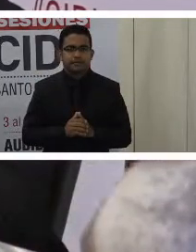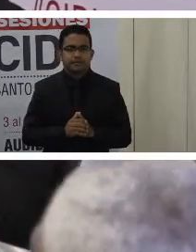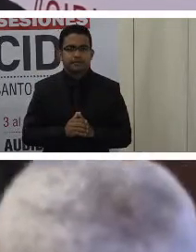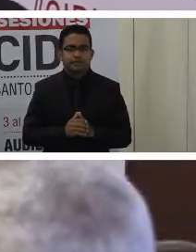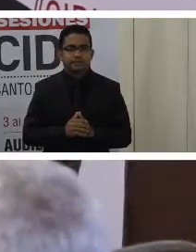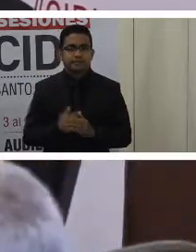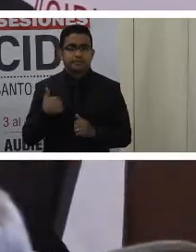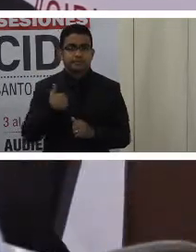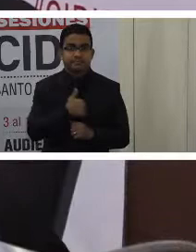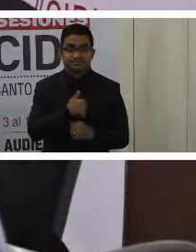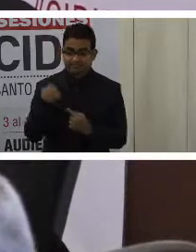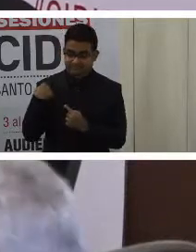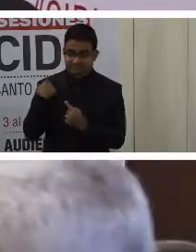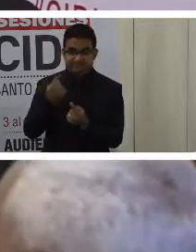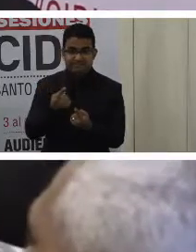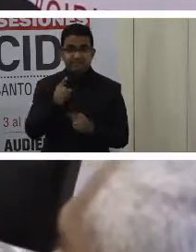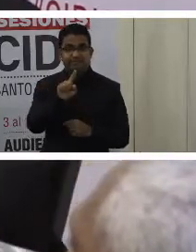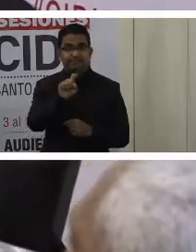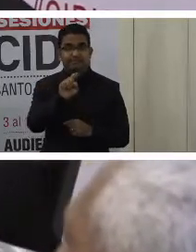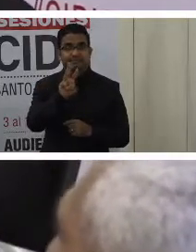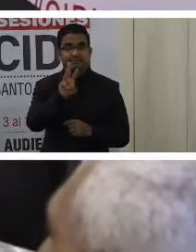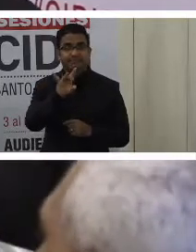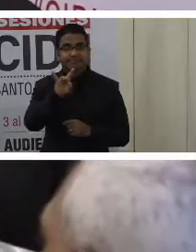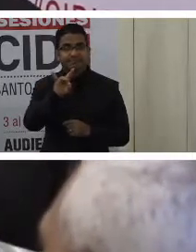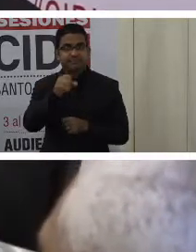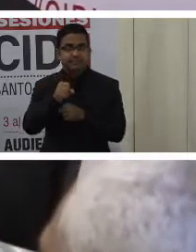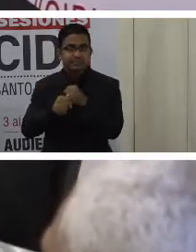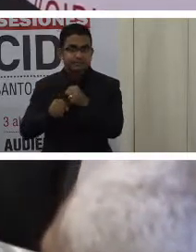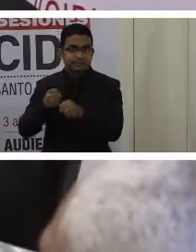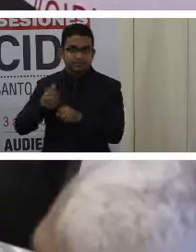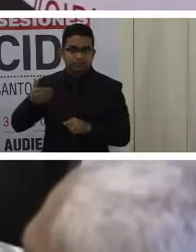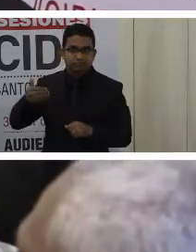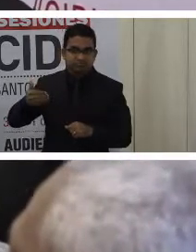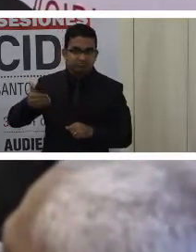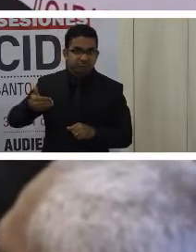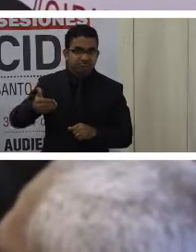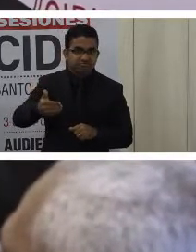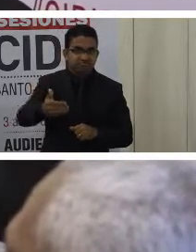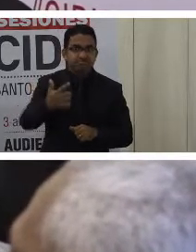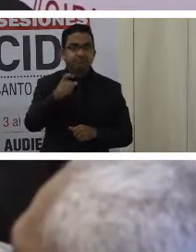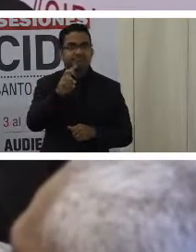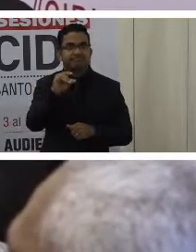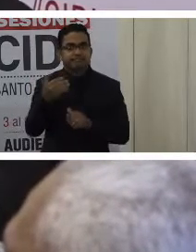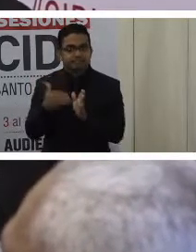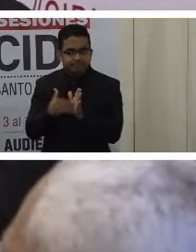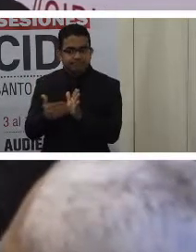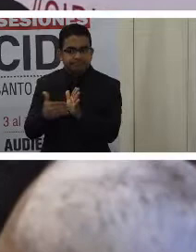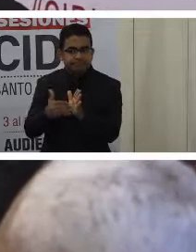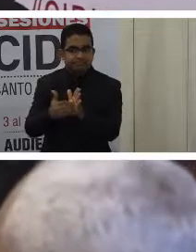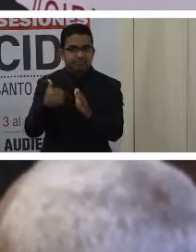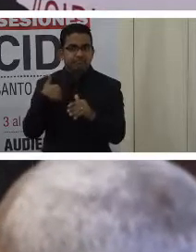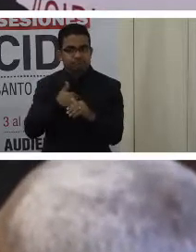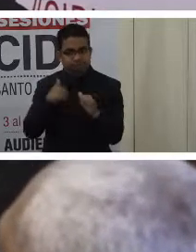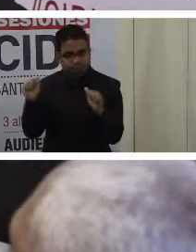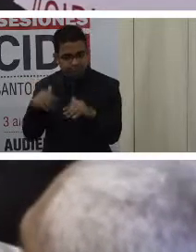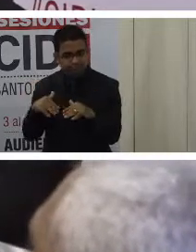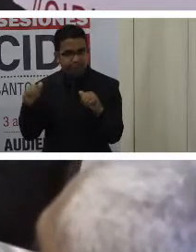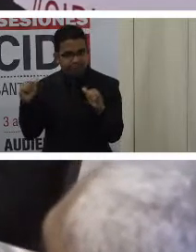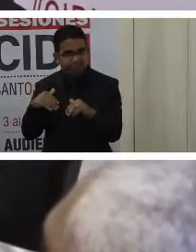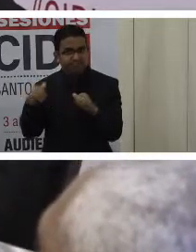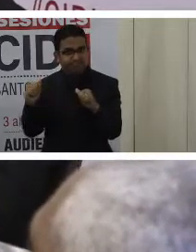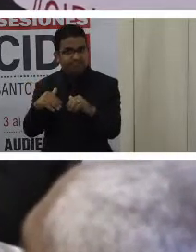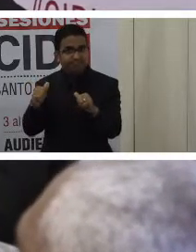168 periodos de sesiones que realizamos en